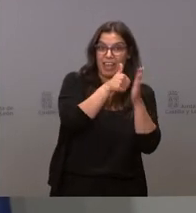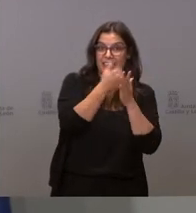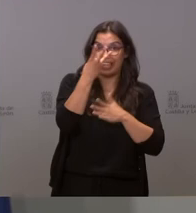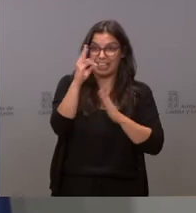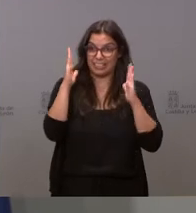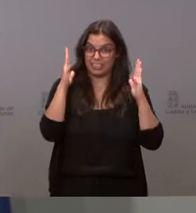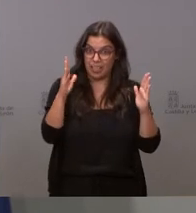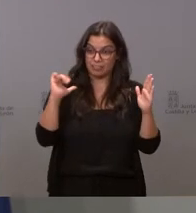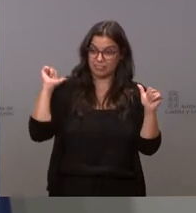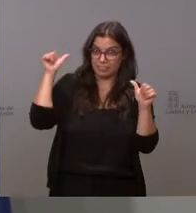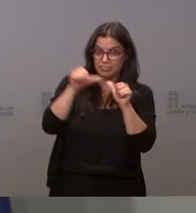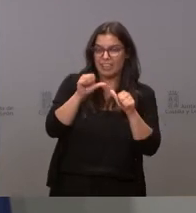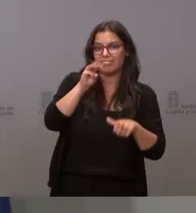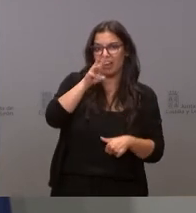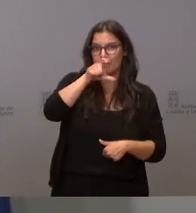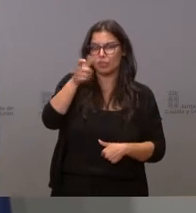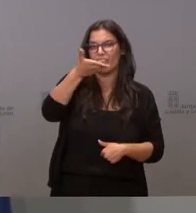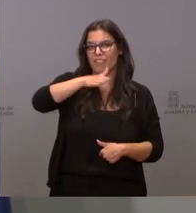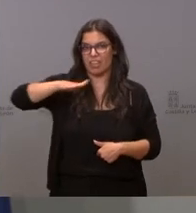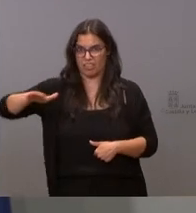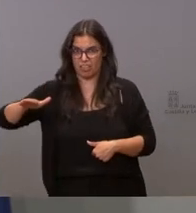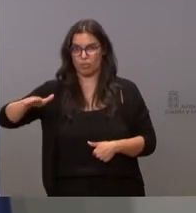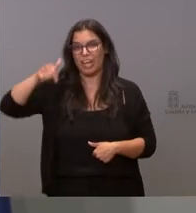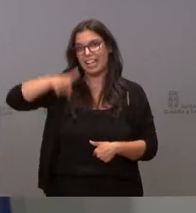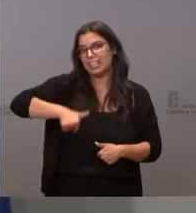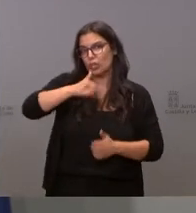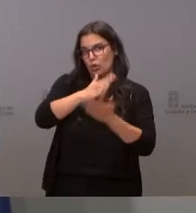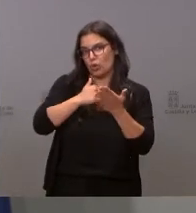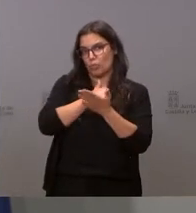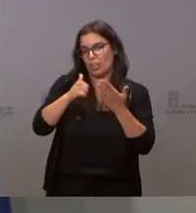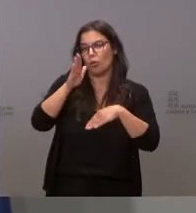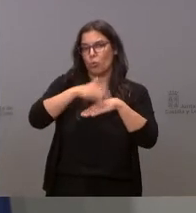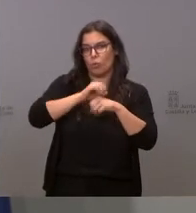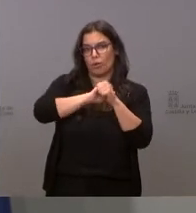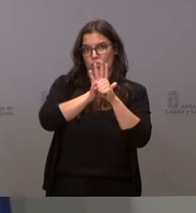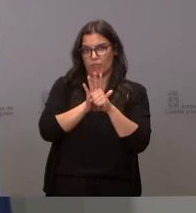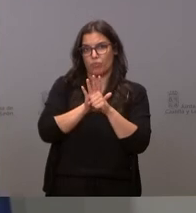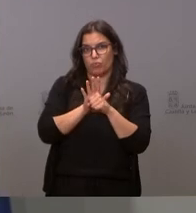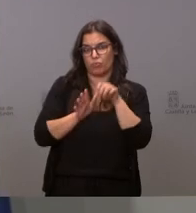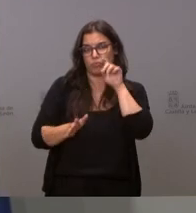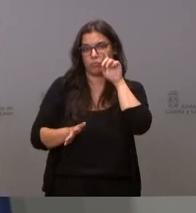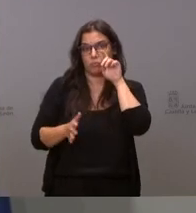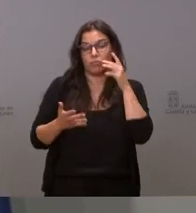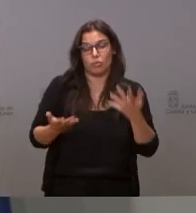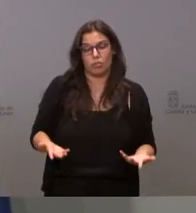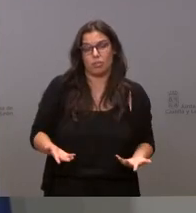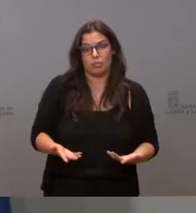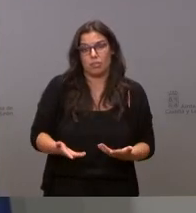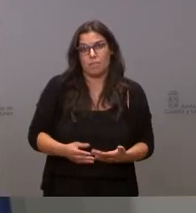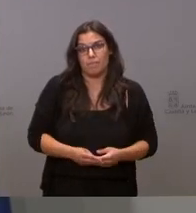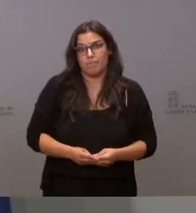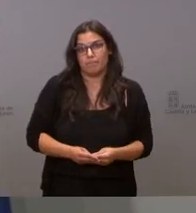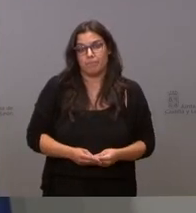han perdido la vida a consecuencia del coronavirus en esta comunidad a lo largo de la duración de la pandemia por tanto no